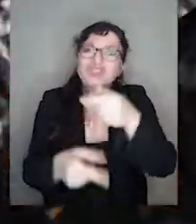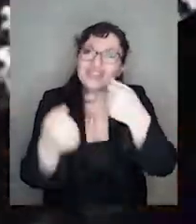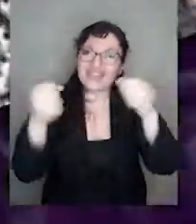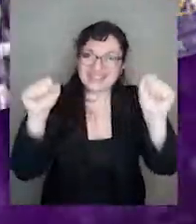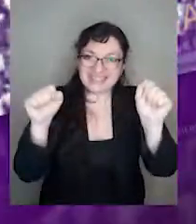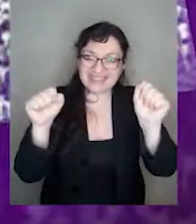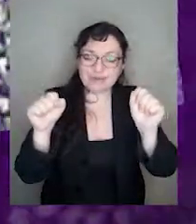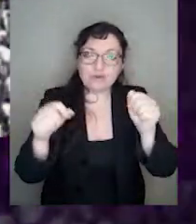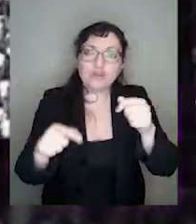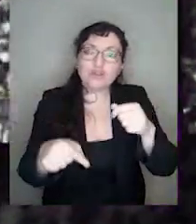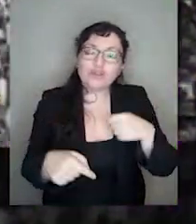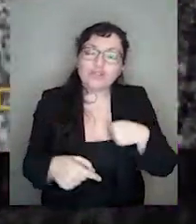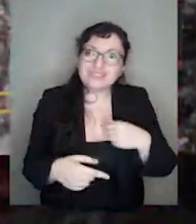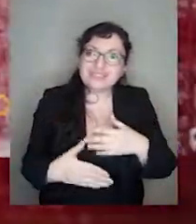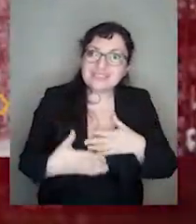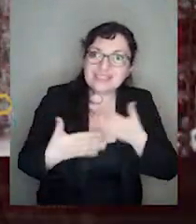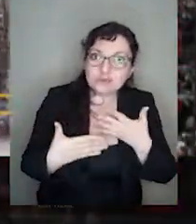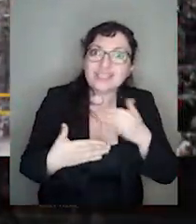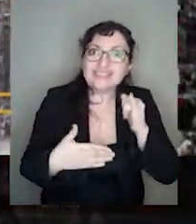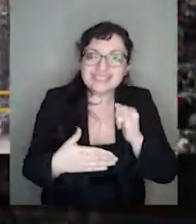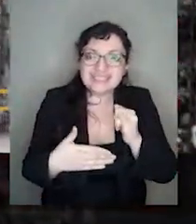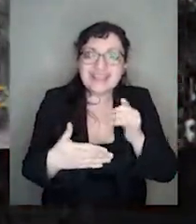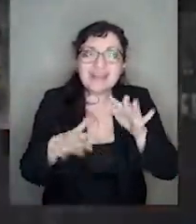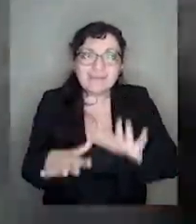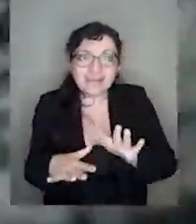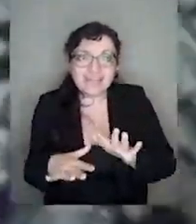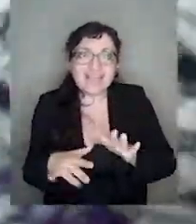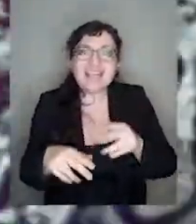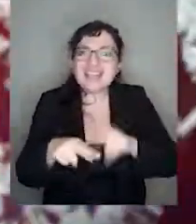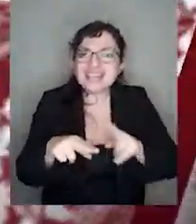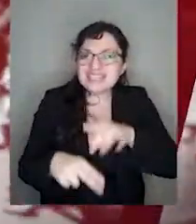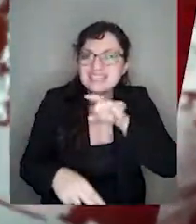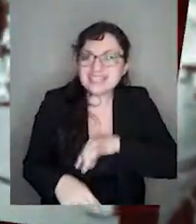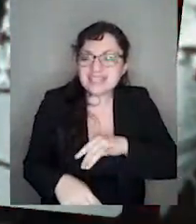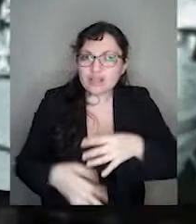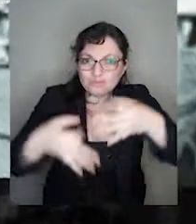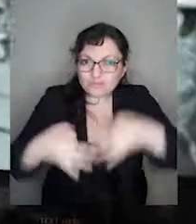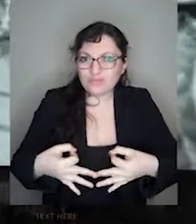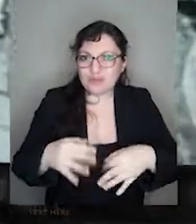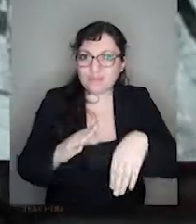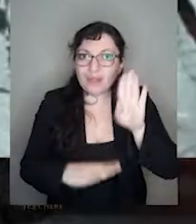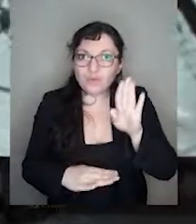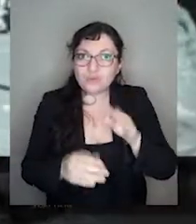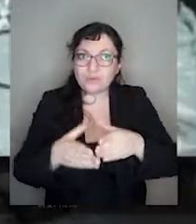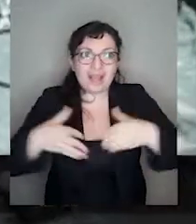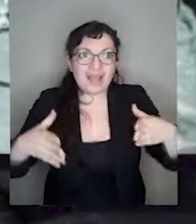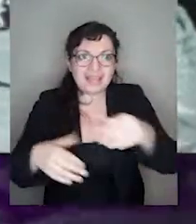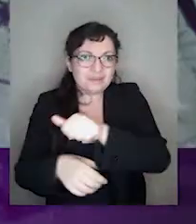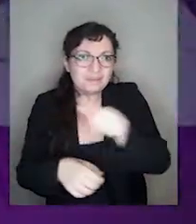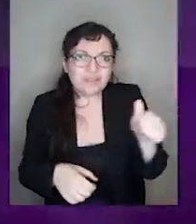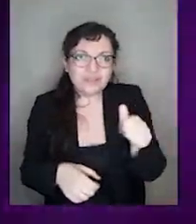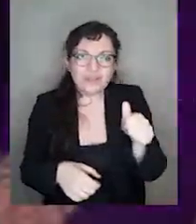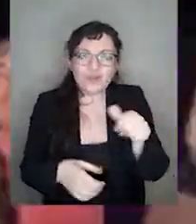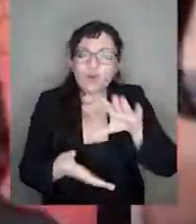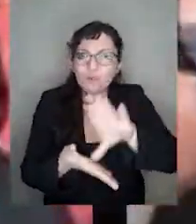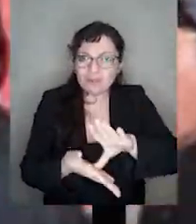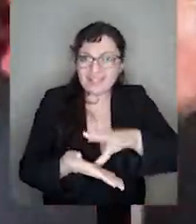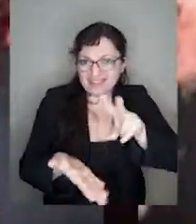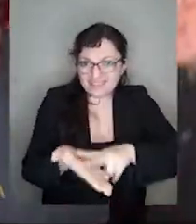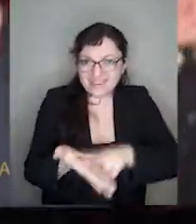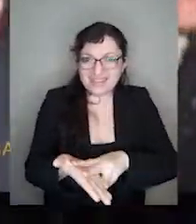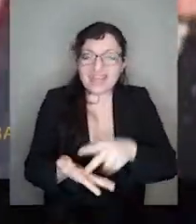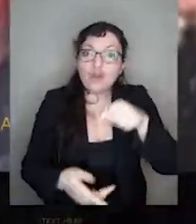oportunidad. Sentimos que llegaba la esperanza de construir un Chile más justo, más grande para todos, un país de verdad.